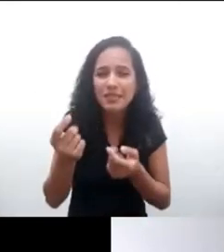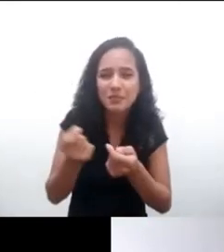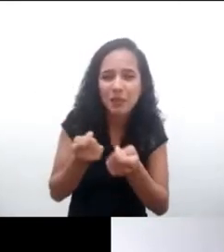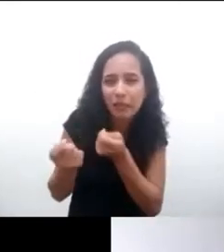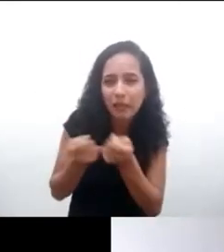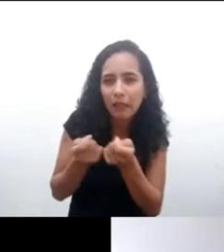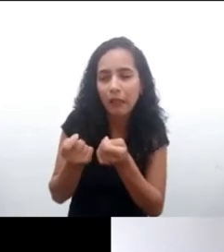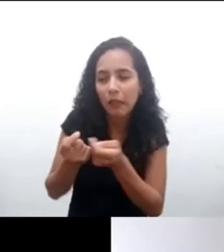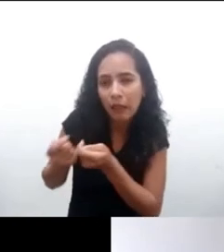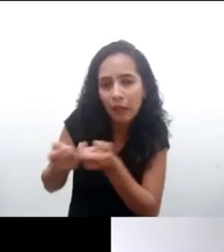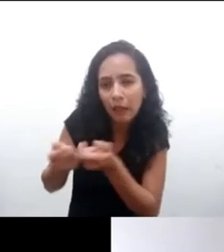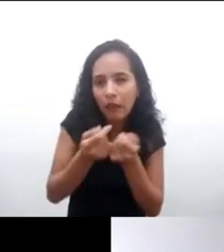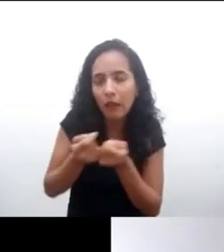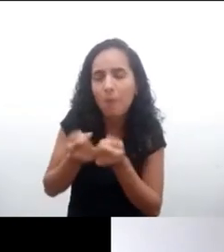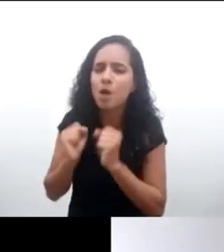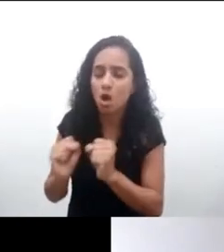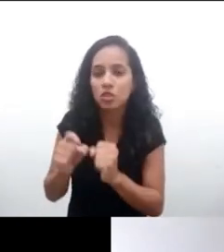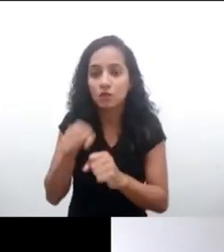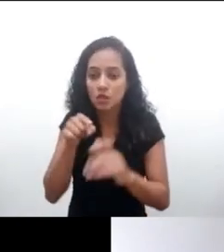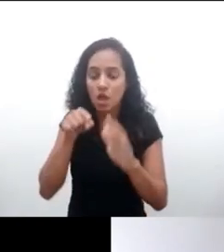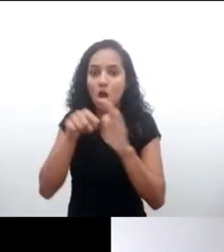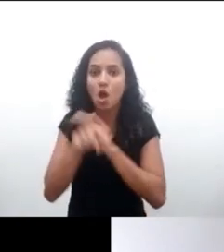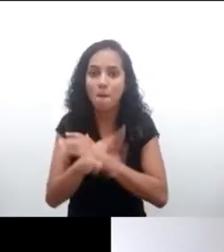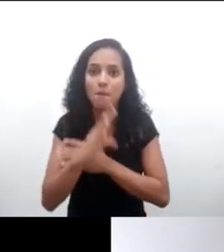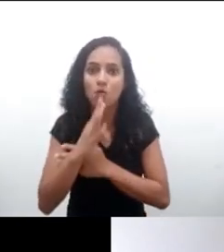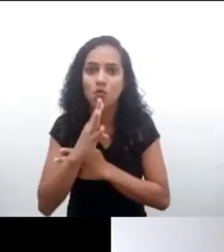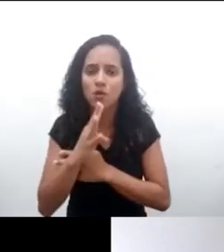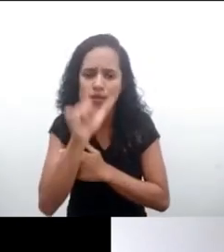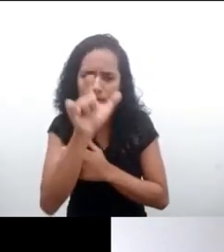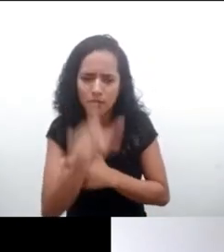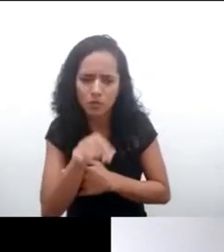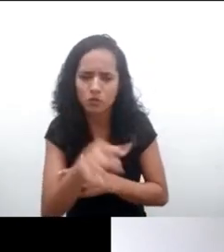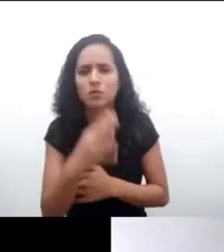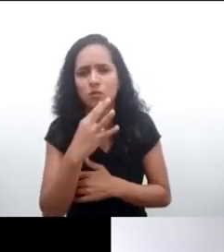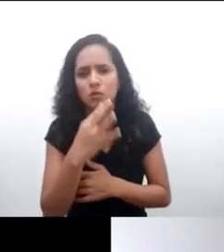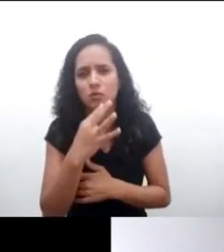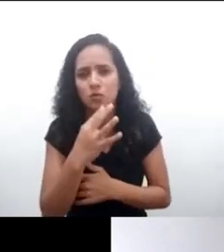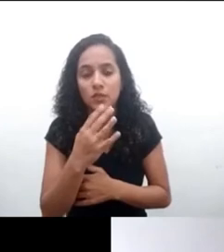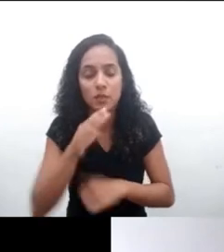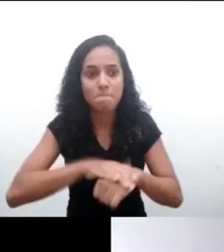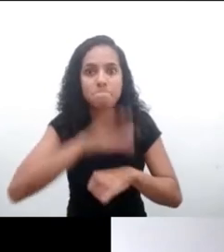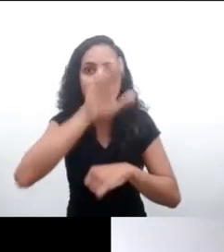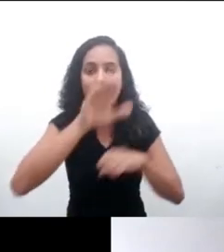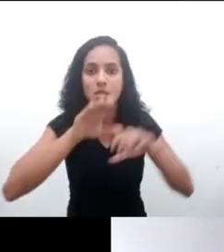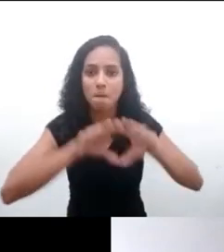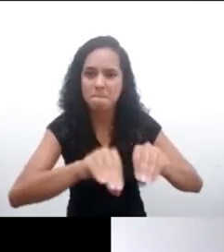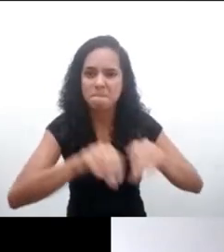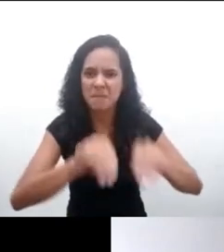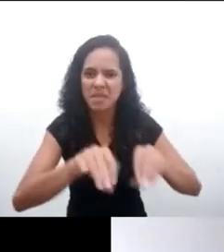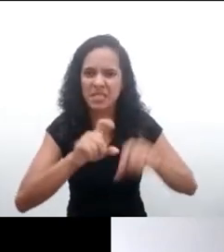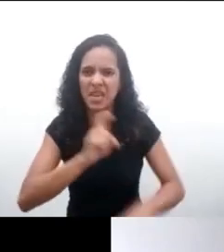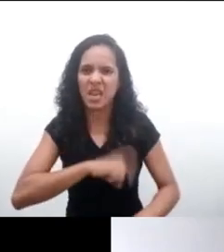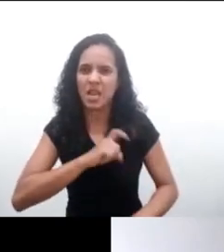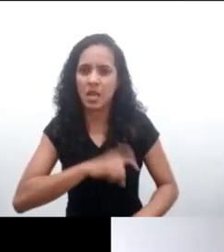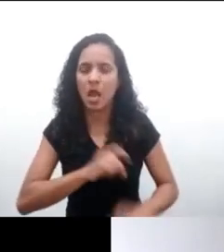cuando nosotros conocemos en profundidad a una persona, claro, hay un potencial mayor de manipulación.